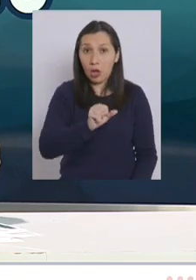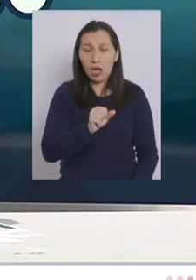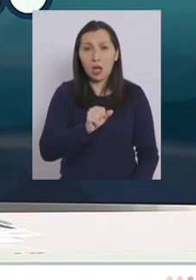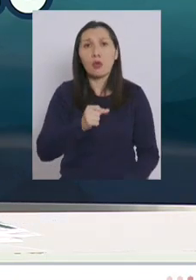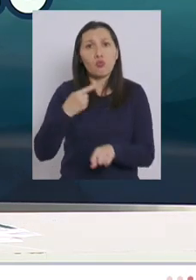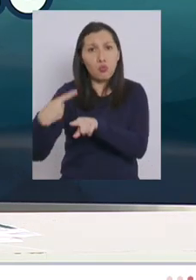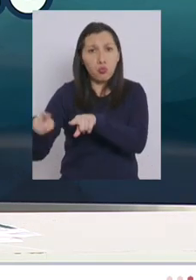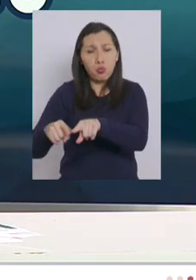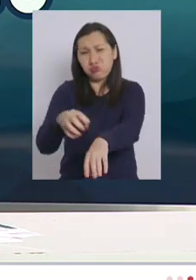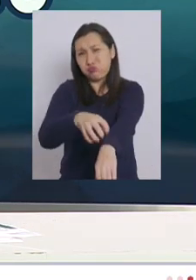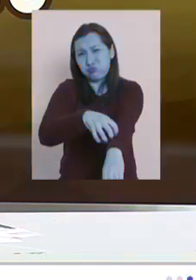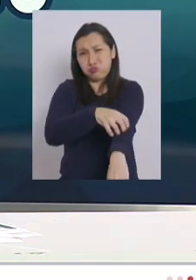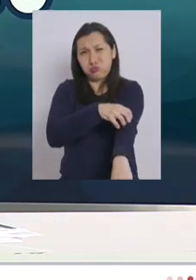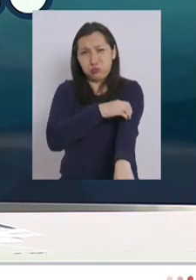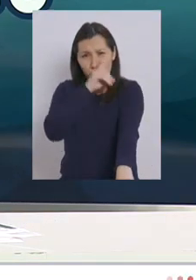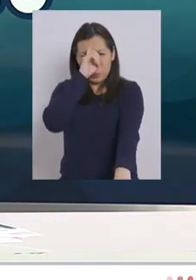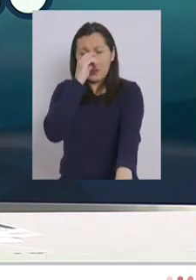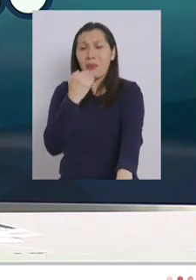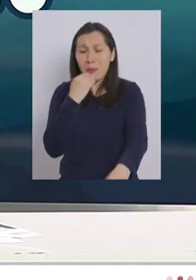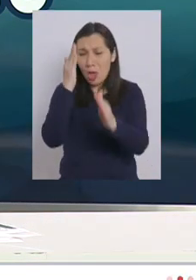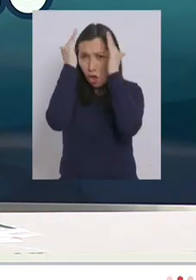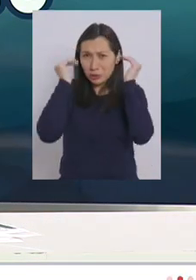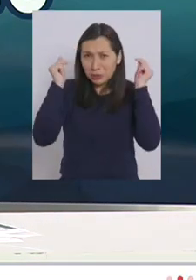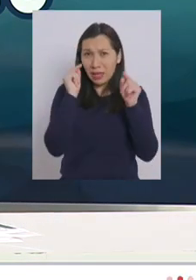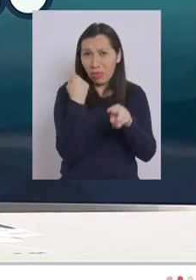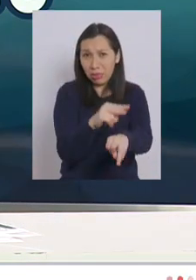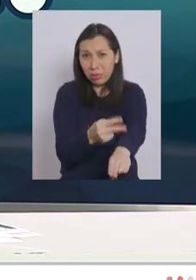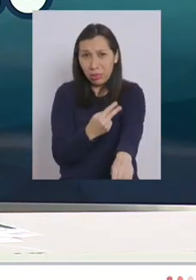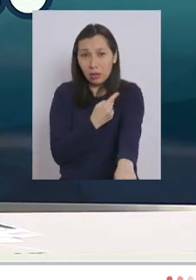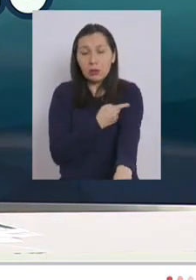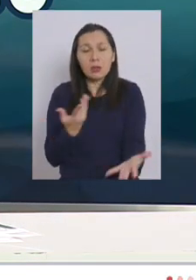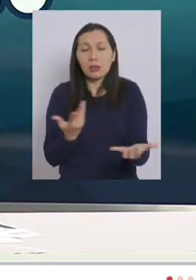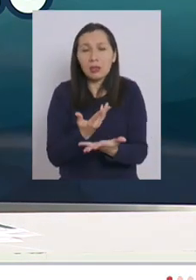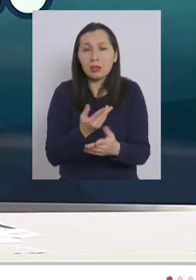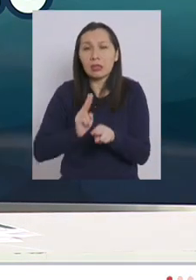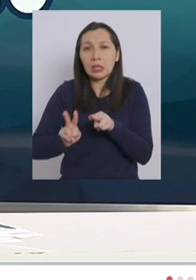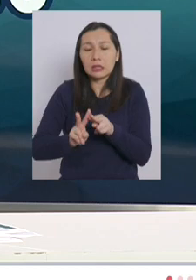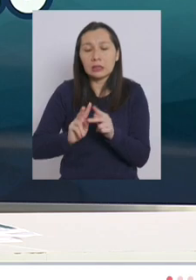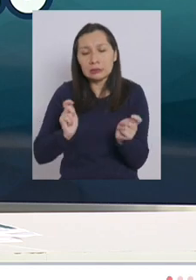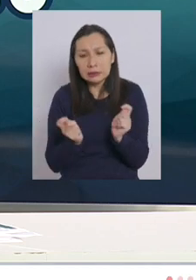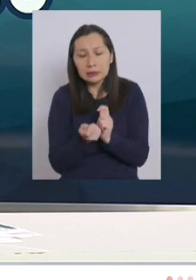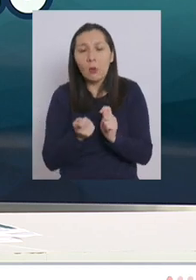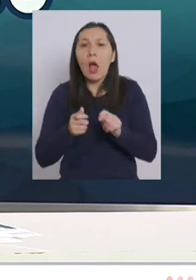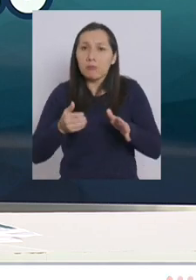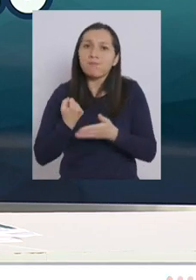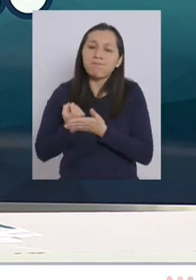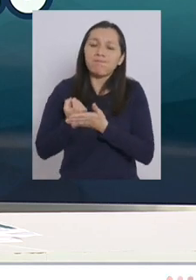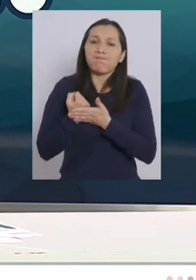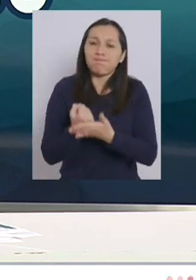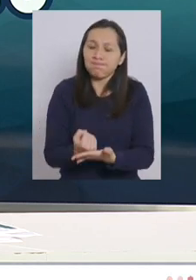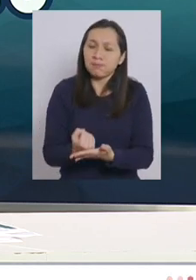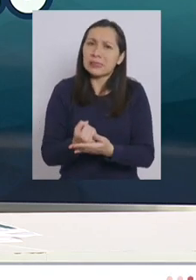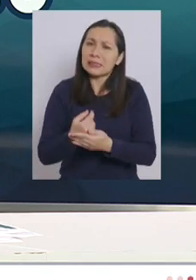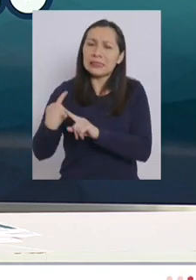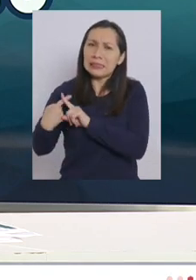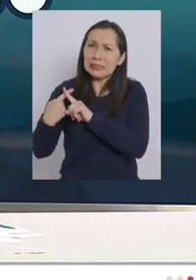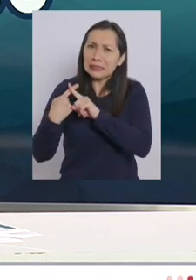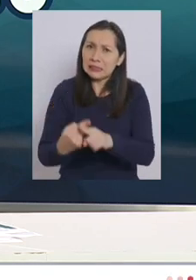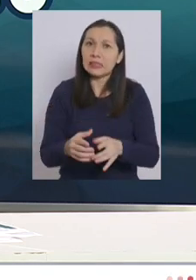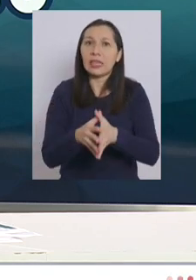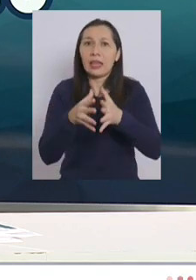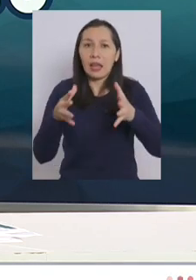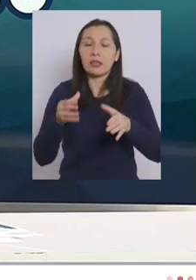todos los hospitales del país se ha hecho con un espíritu de colaboración, un gran sacrificio